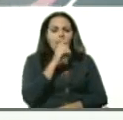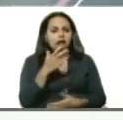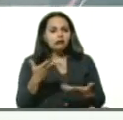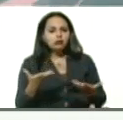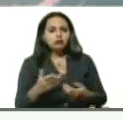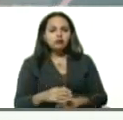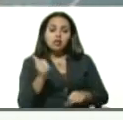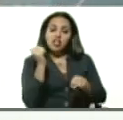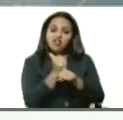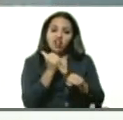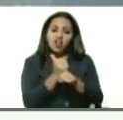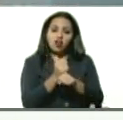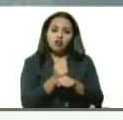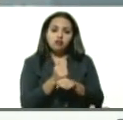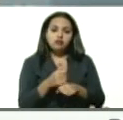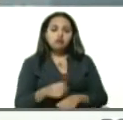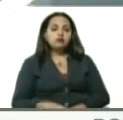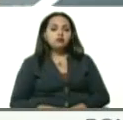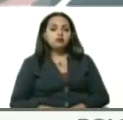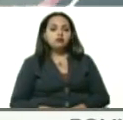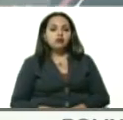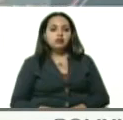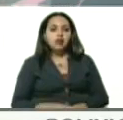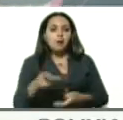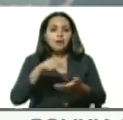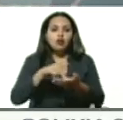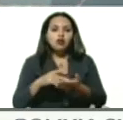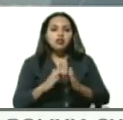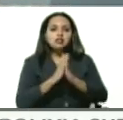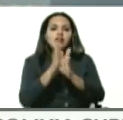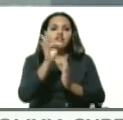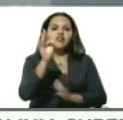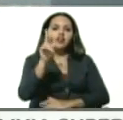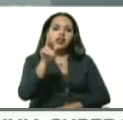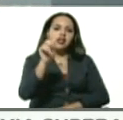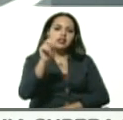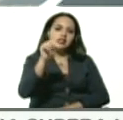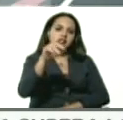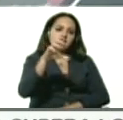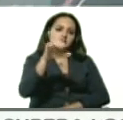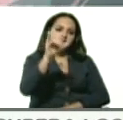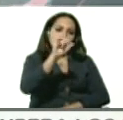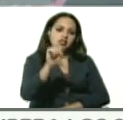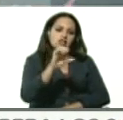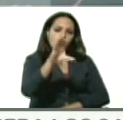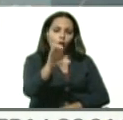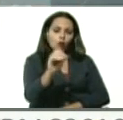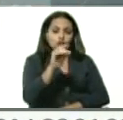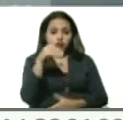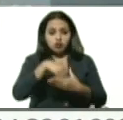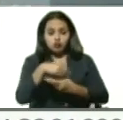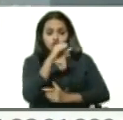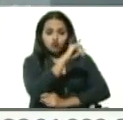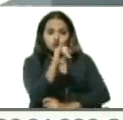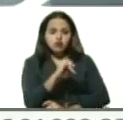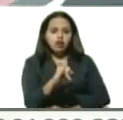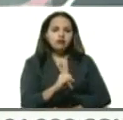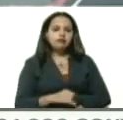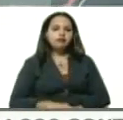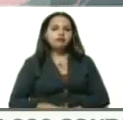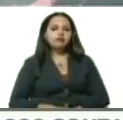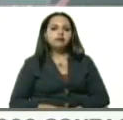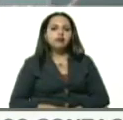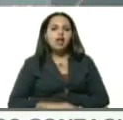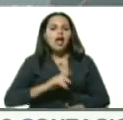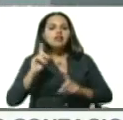obrero de la parroquia San Francisco, del municipio San Francisco del Estado Zulia. La